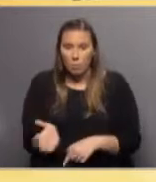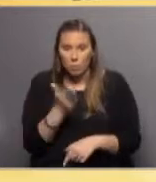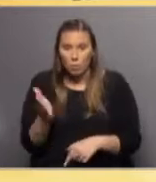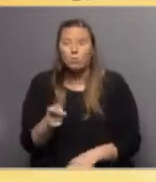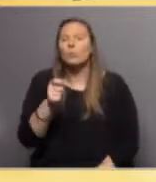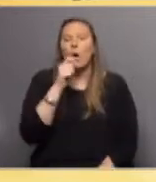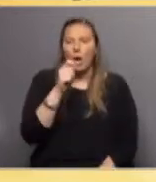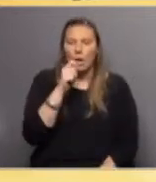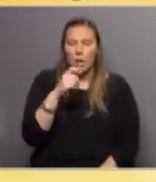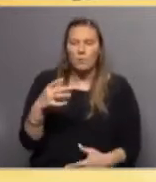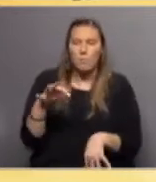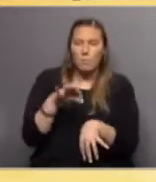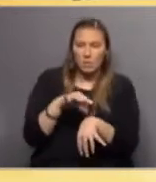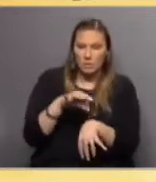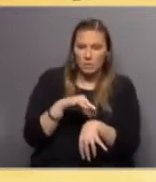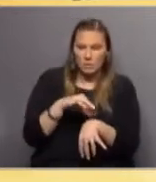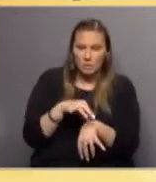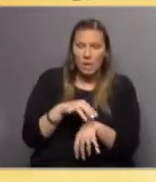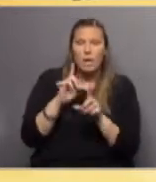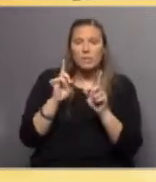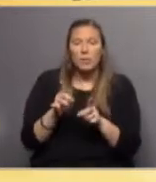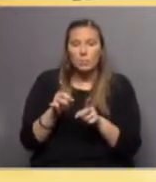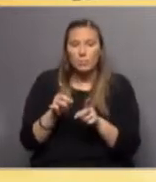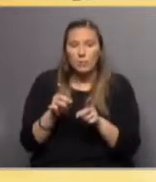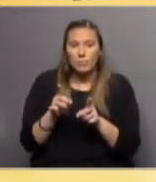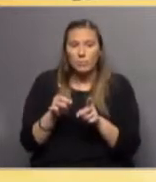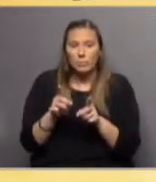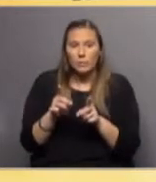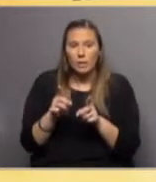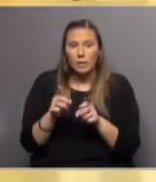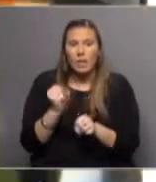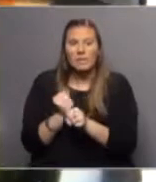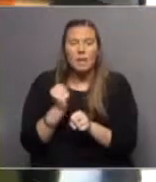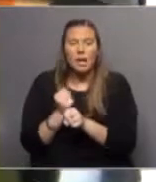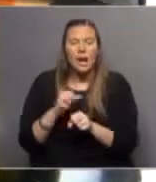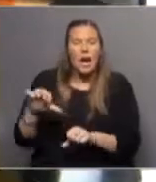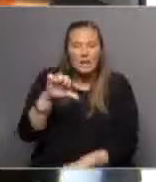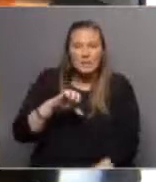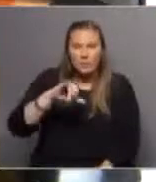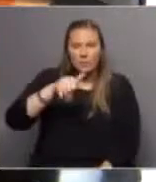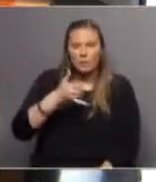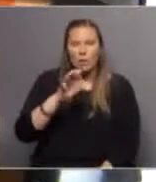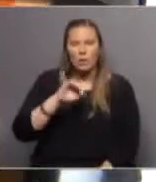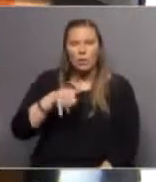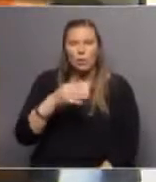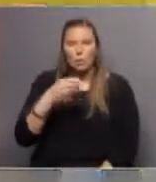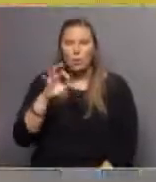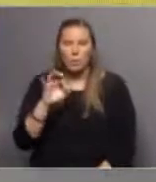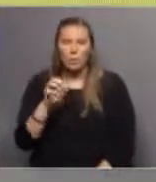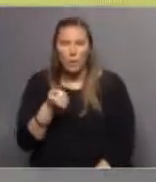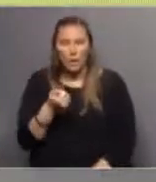de cannabis medicinal. Está Neikim, que es una... que trabaja con aceites de jojoba para la industria